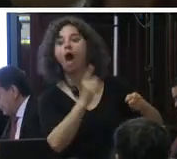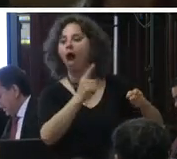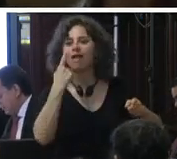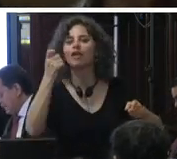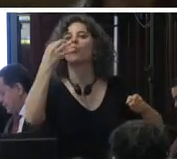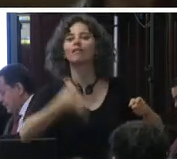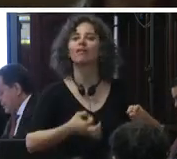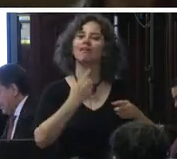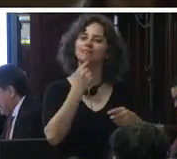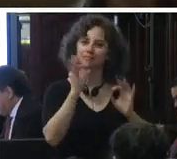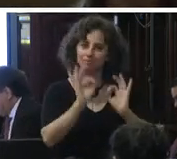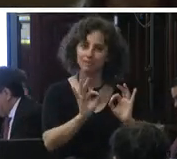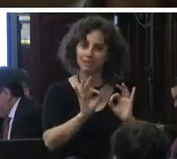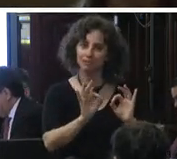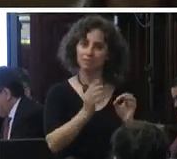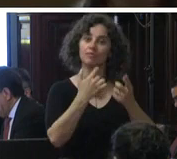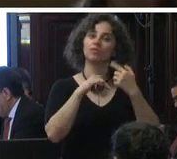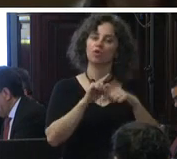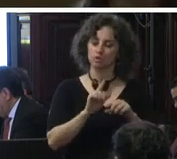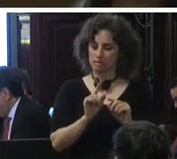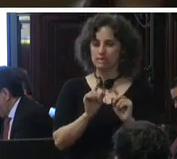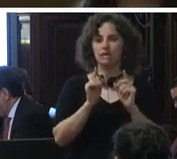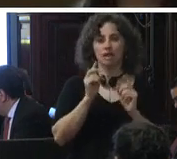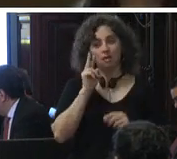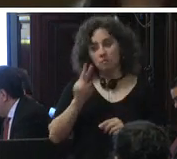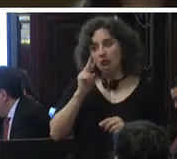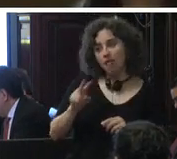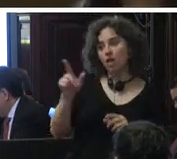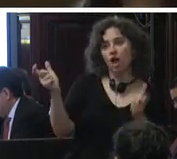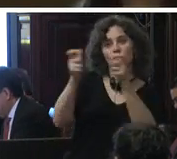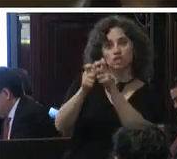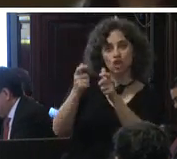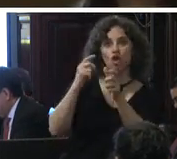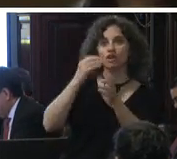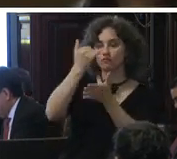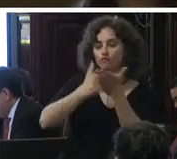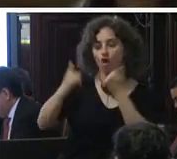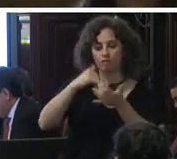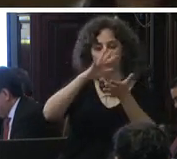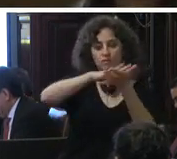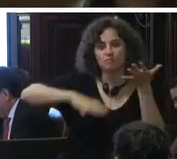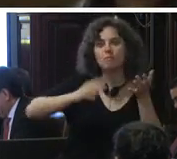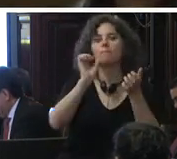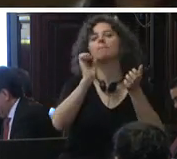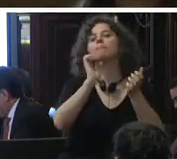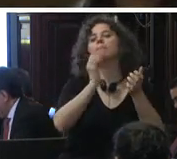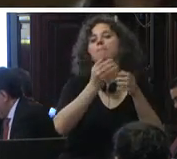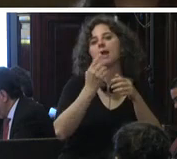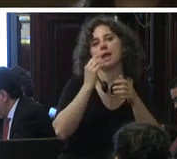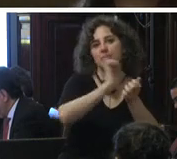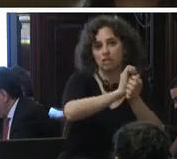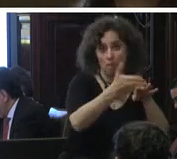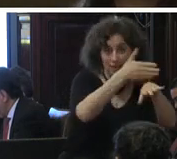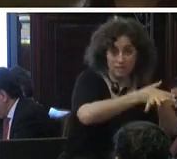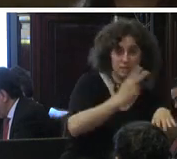resultados al respecto y tomando en cuenta las observaciones de esta comisión en su reciente informe sobre la prisión preventiva de junio de este año